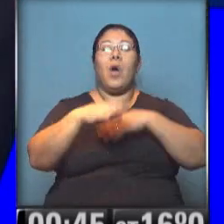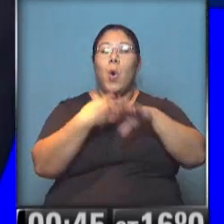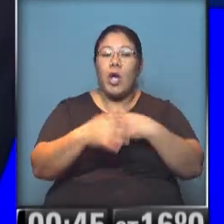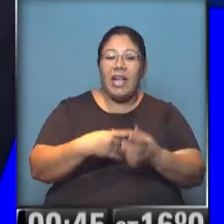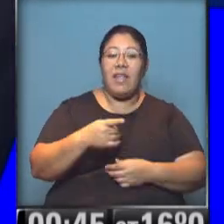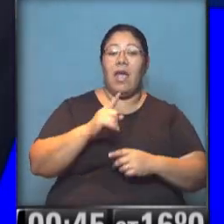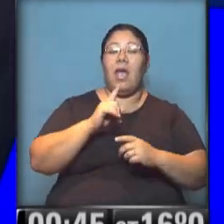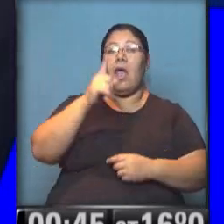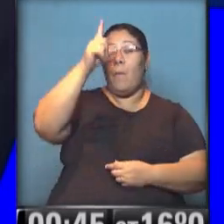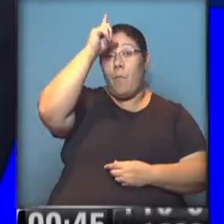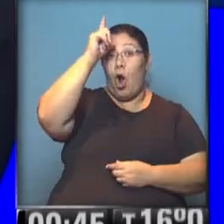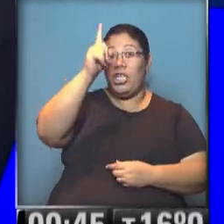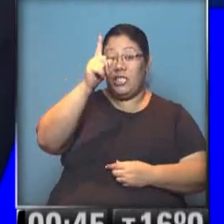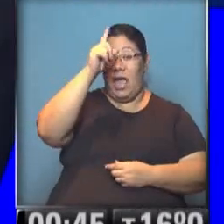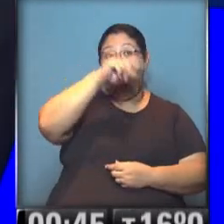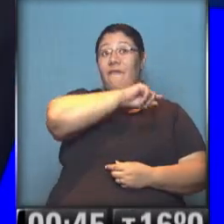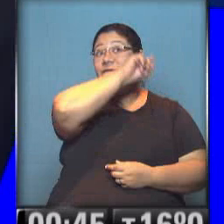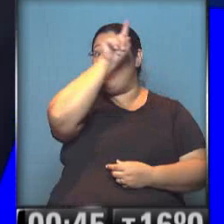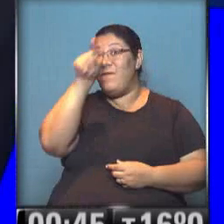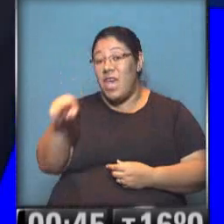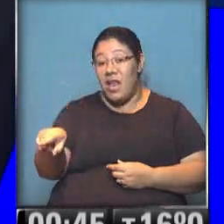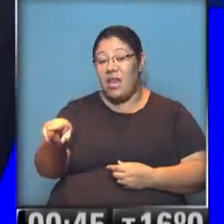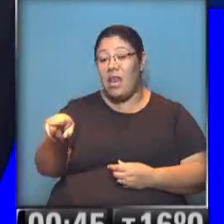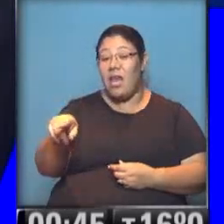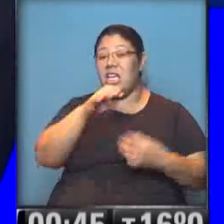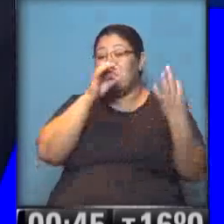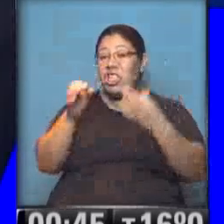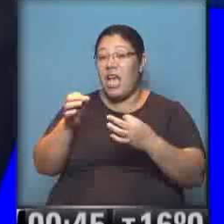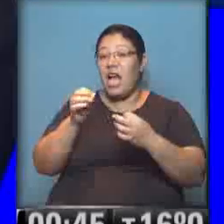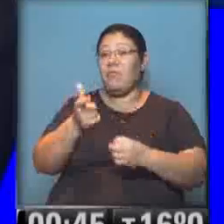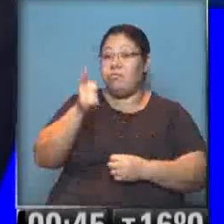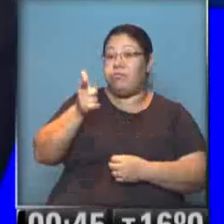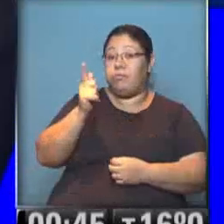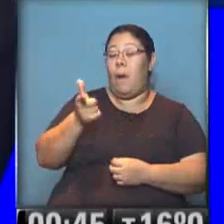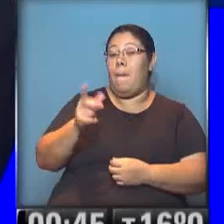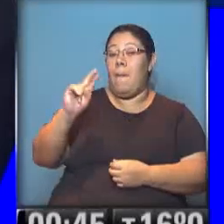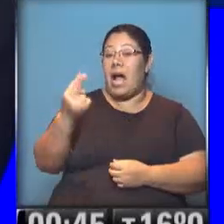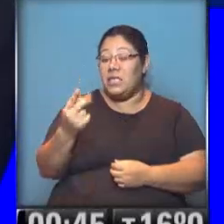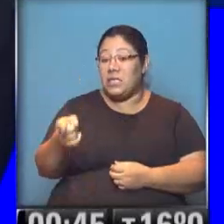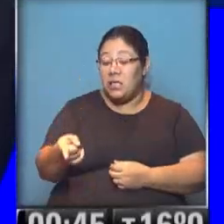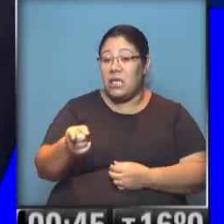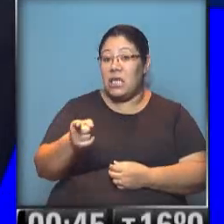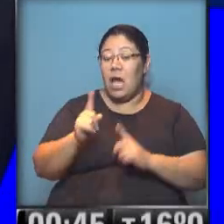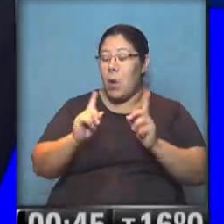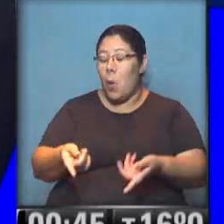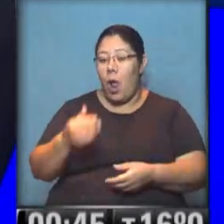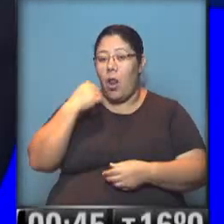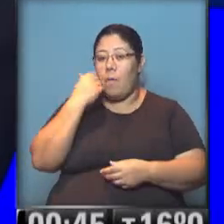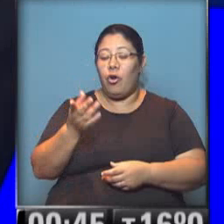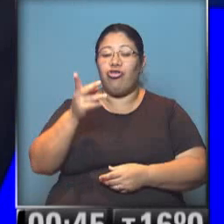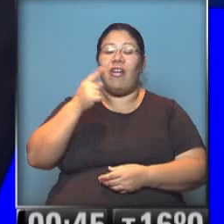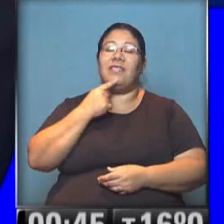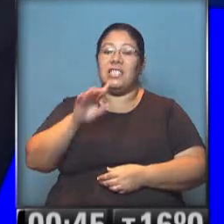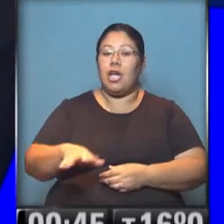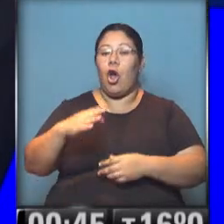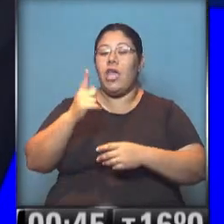en Ferguson, en St. Louis, Mike Brown, un joven de 18 años, también negro, muere en manos de un policía